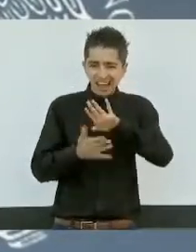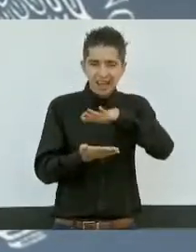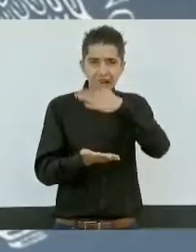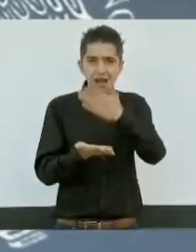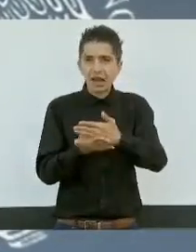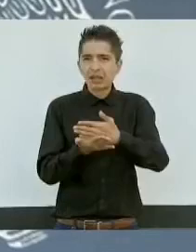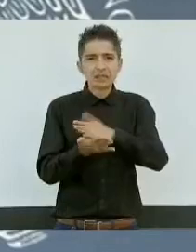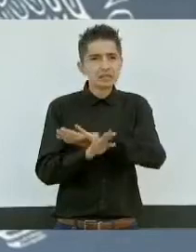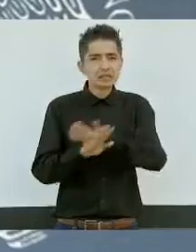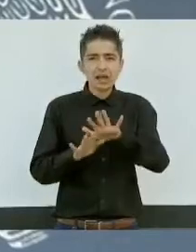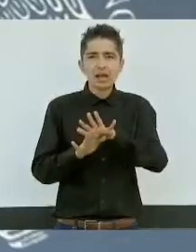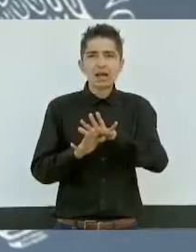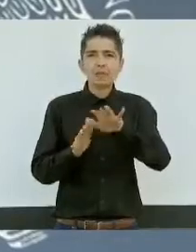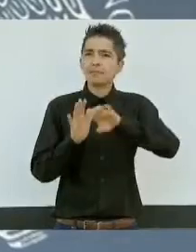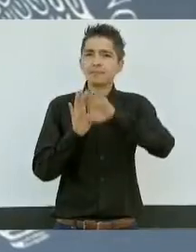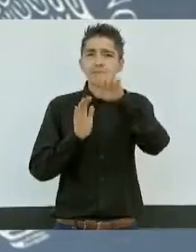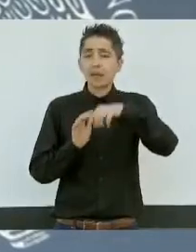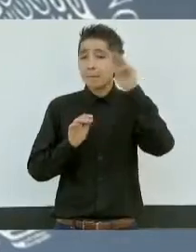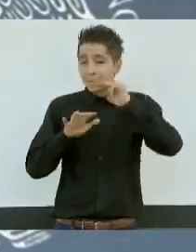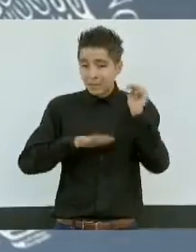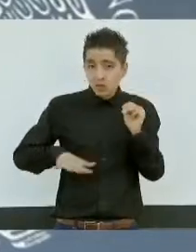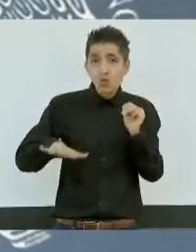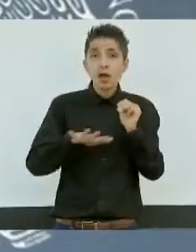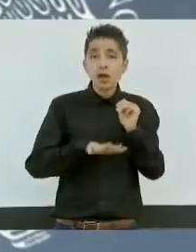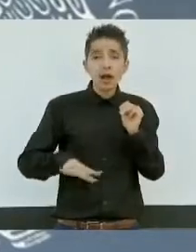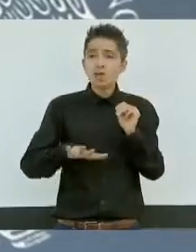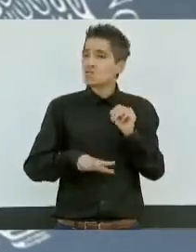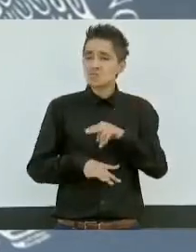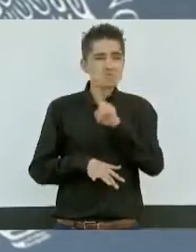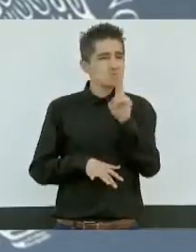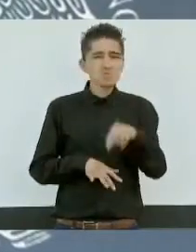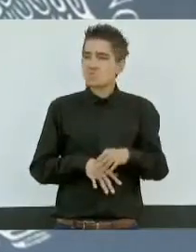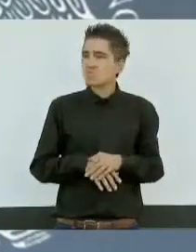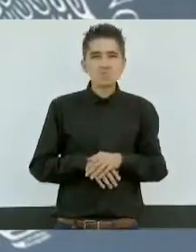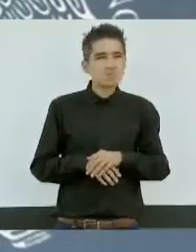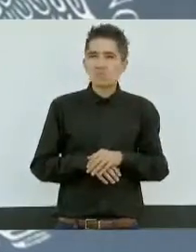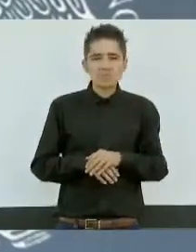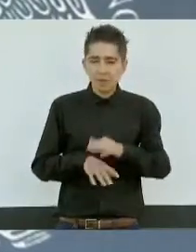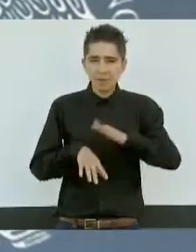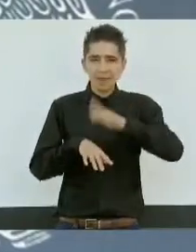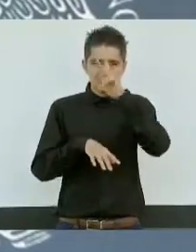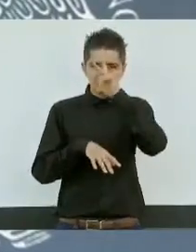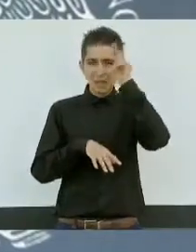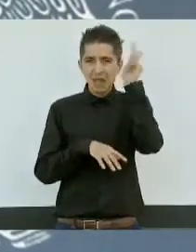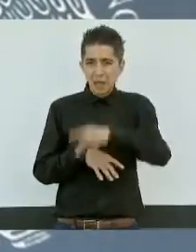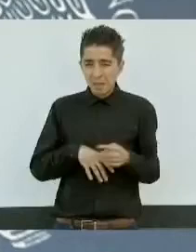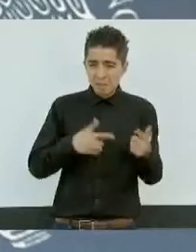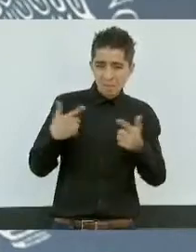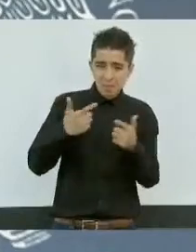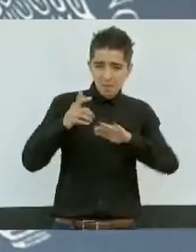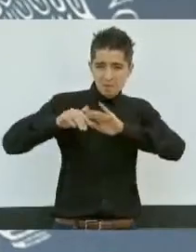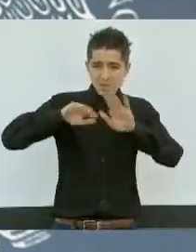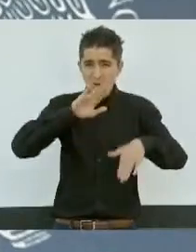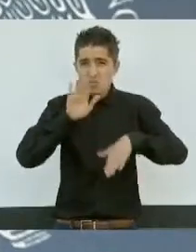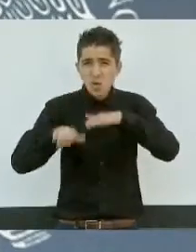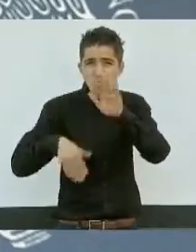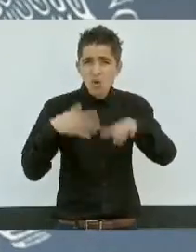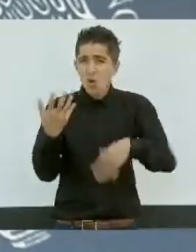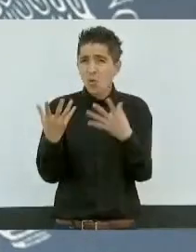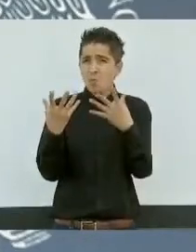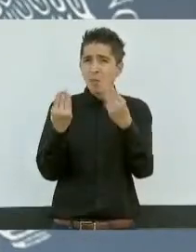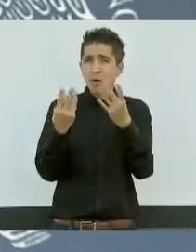en el caso de Michoacán nunca hubiésemos llegado a niveles tan extremos de violencia y de